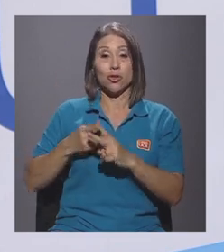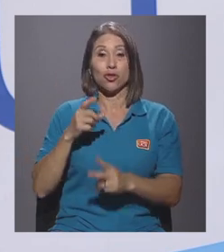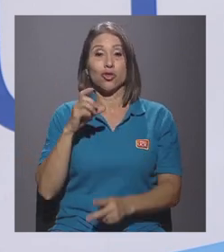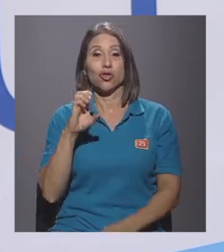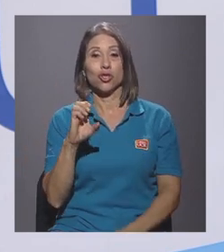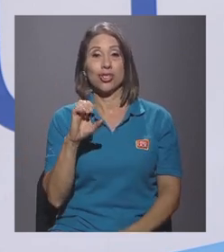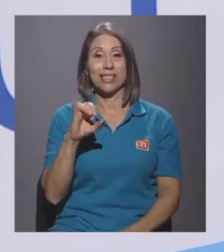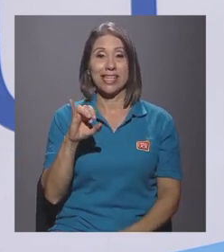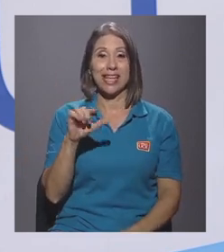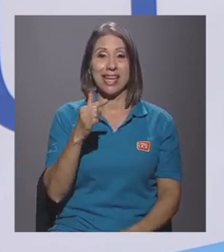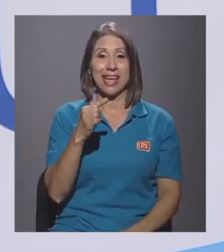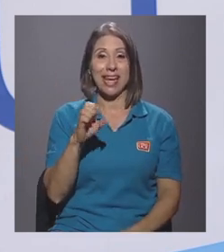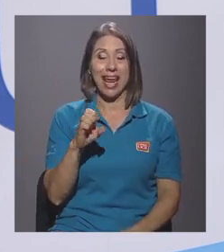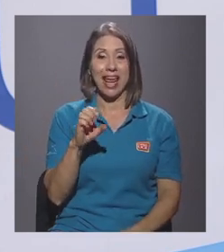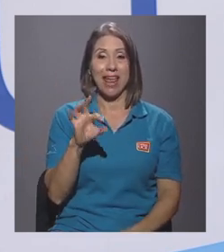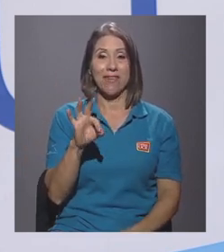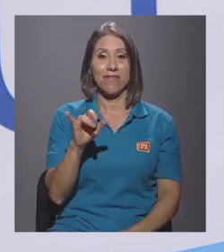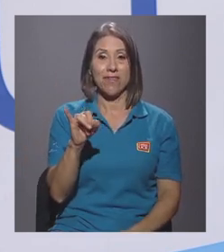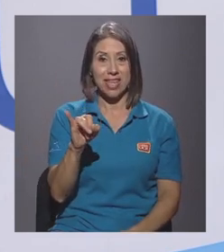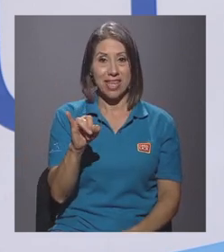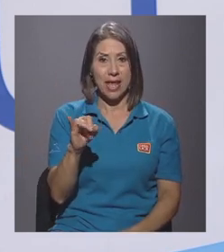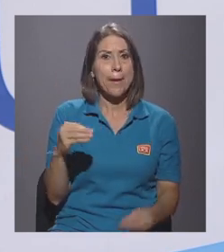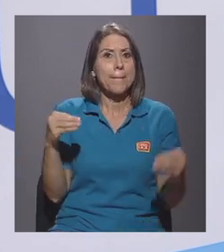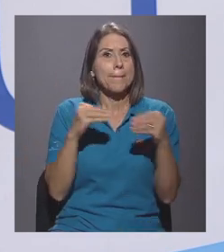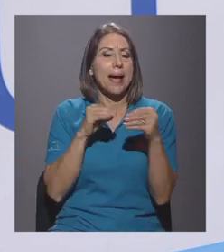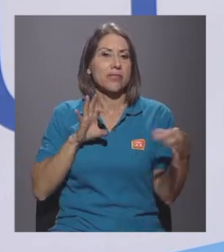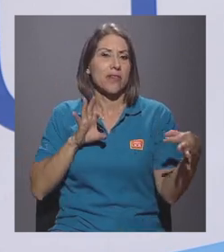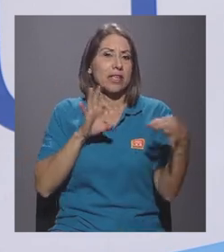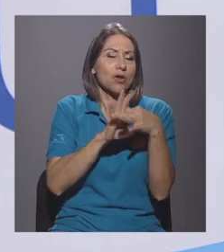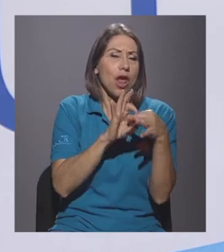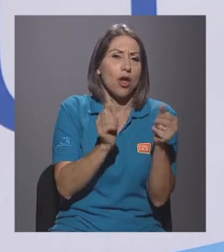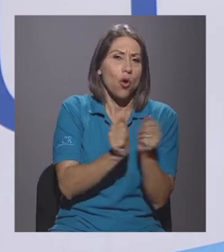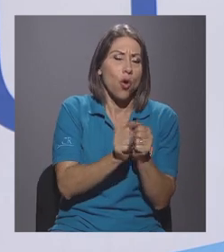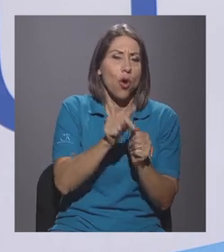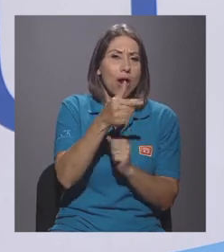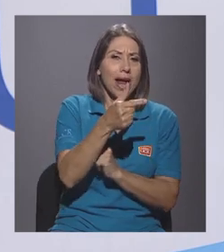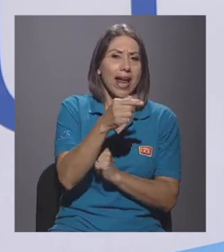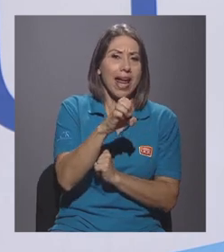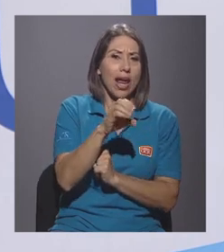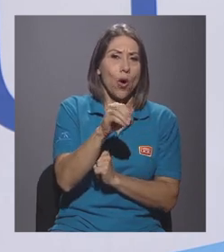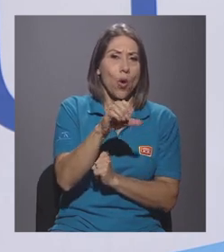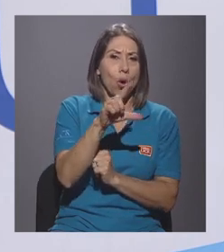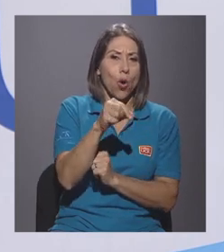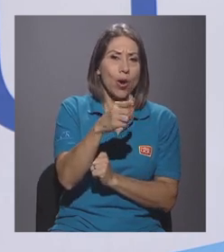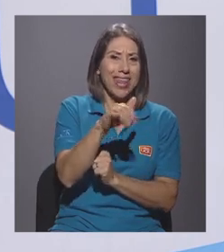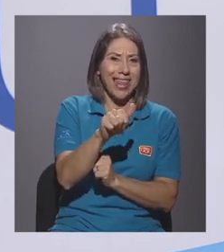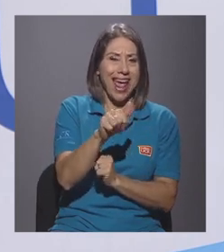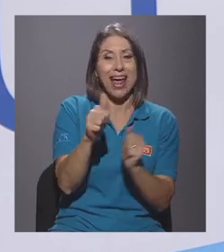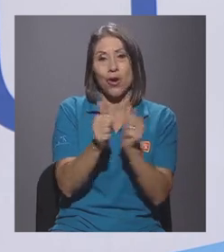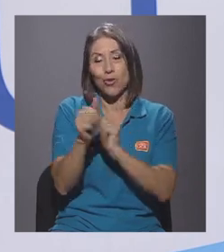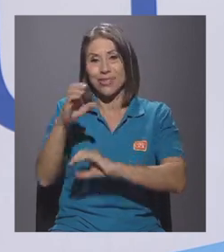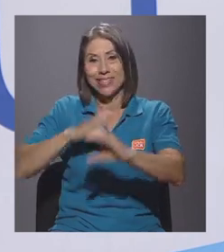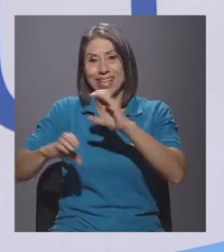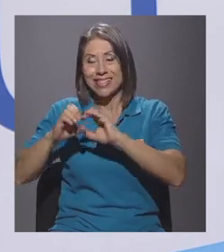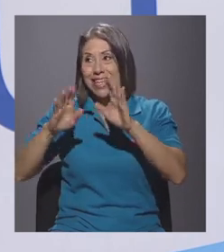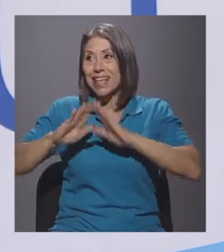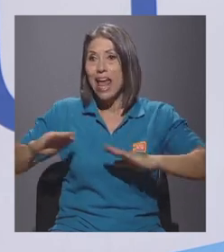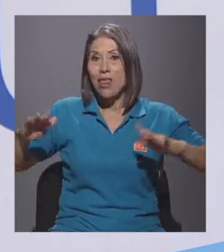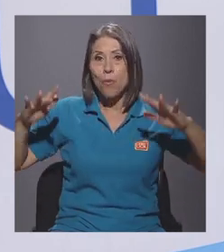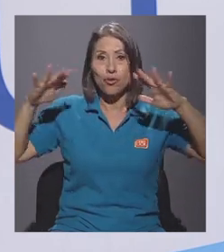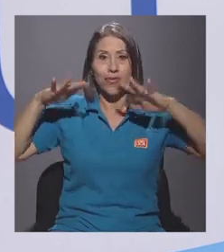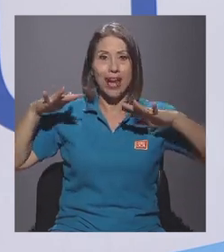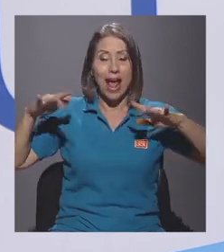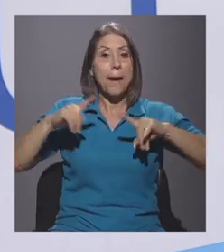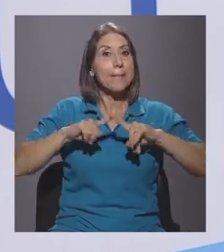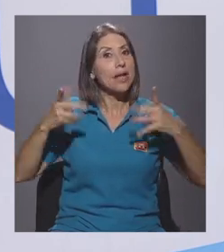una parte más relacionada con la geología y ciencias de la atmósfera. Pero a través del tiempo